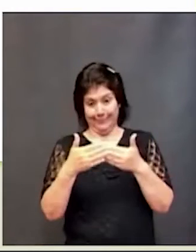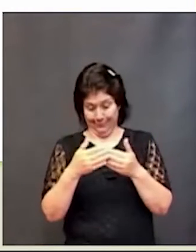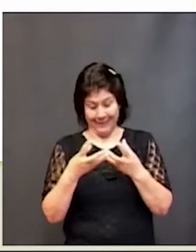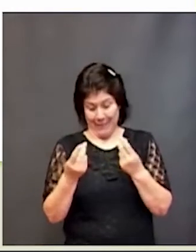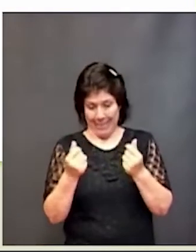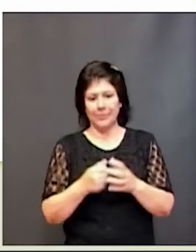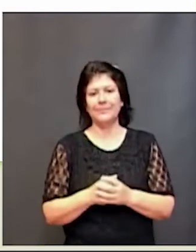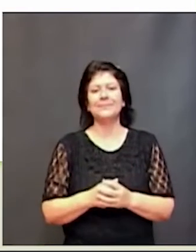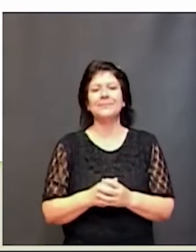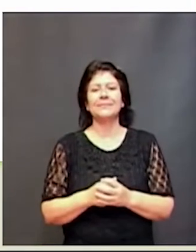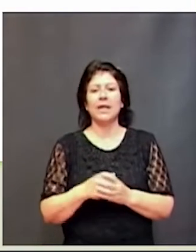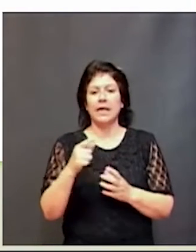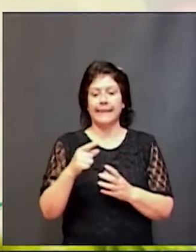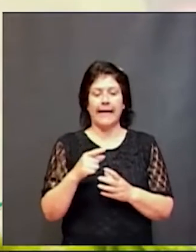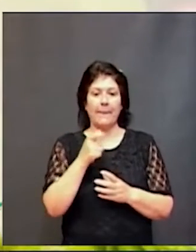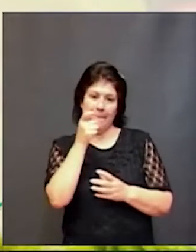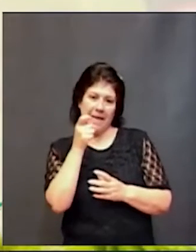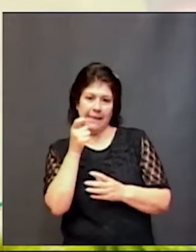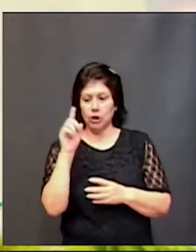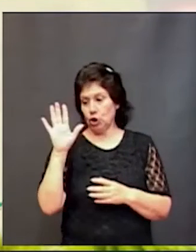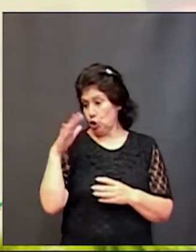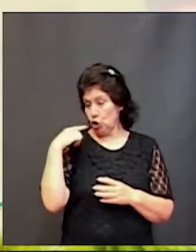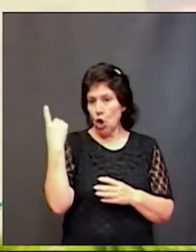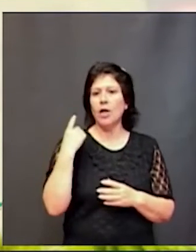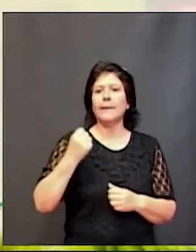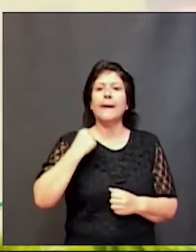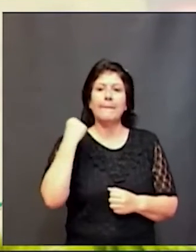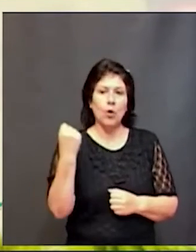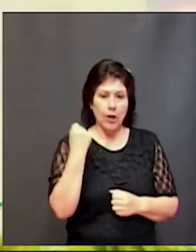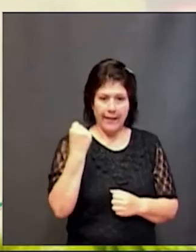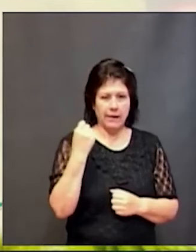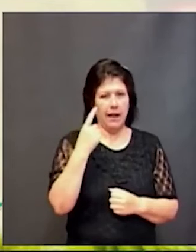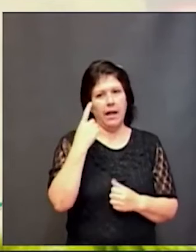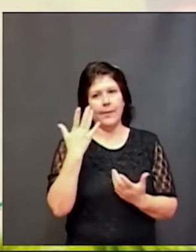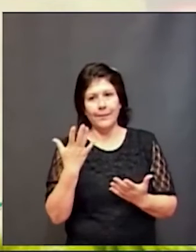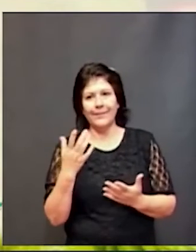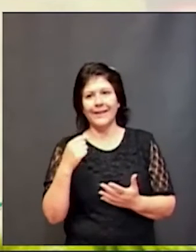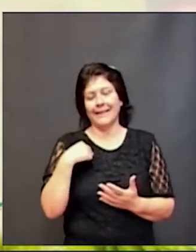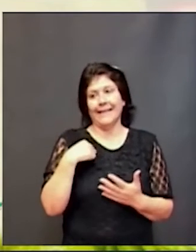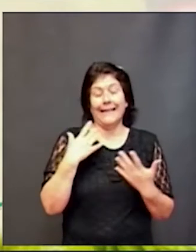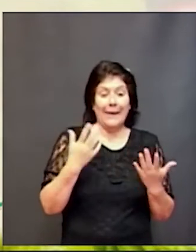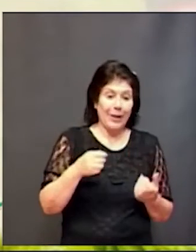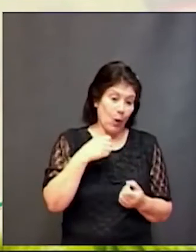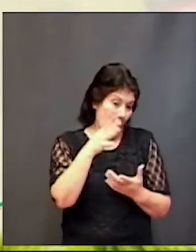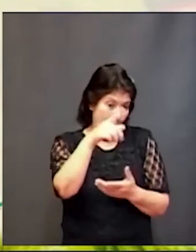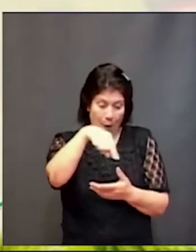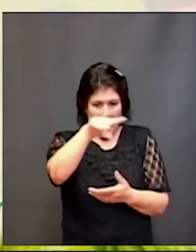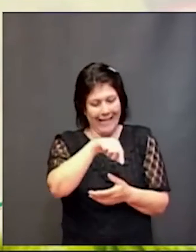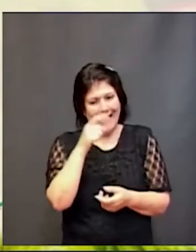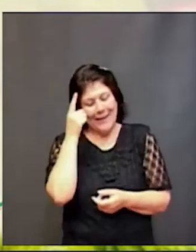parece súper importante que todos tengamos en cuenta la verdad que bueno espero haber sembrado una semillita de